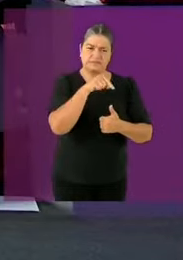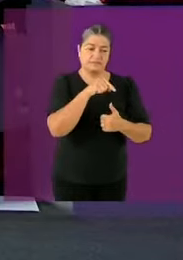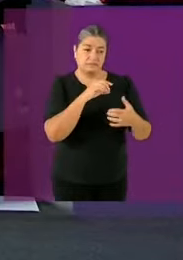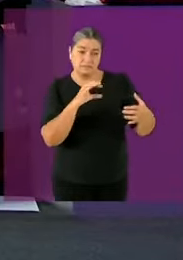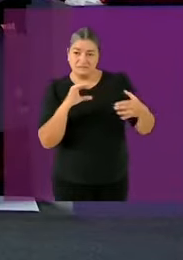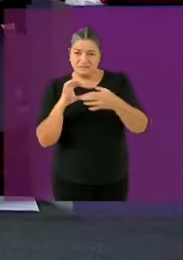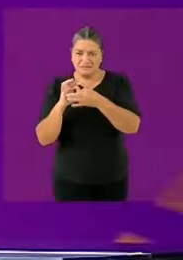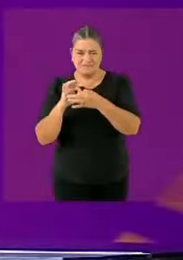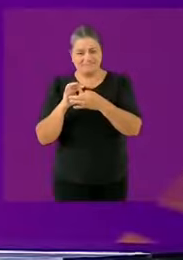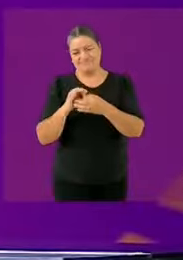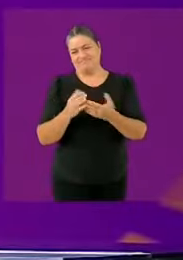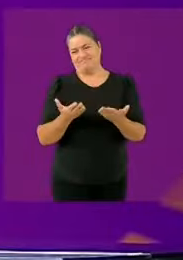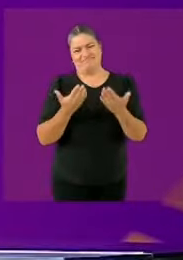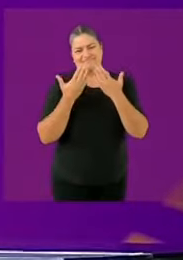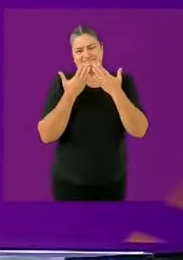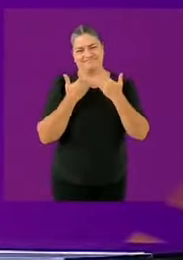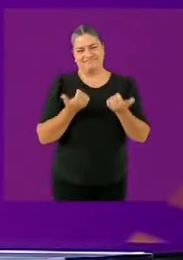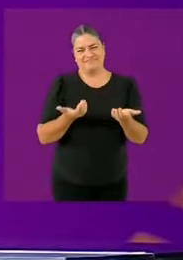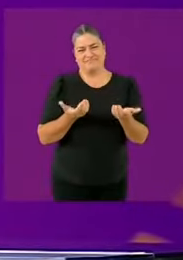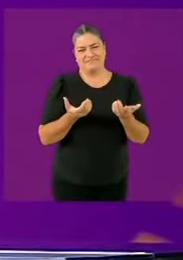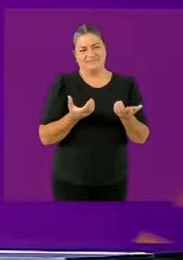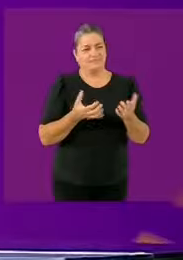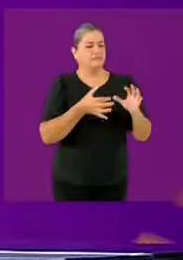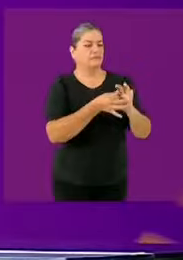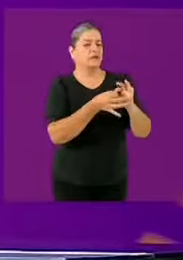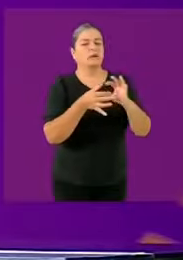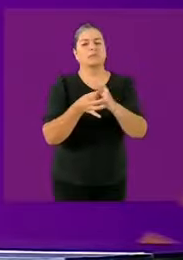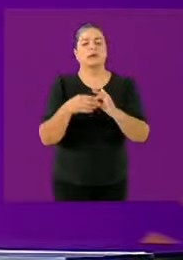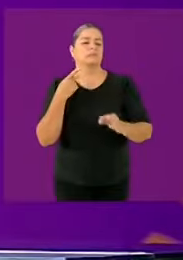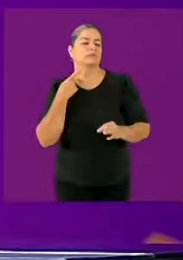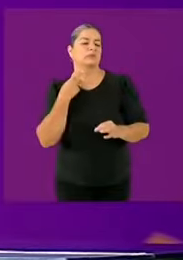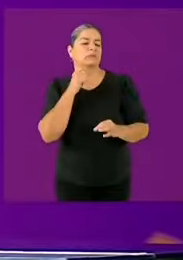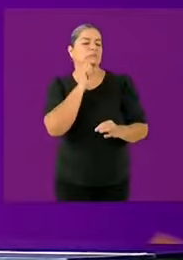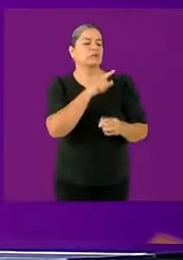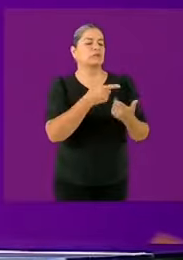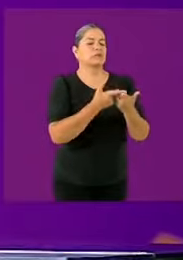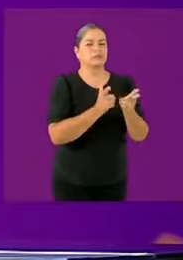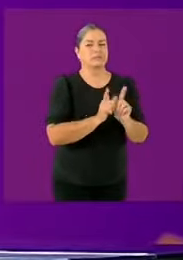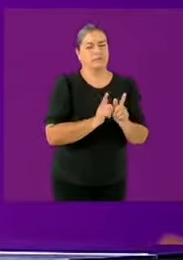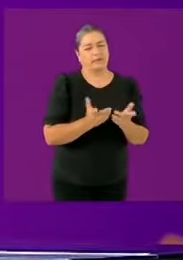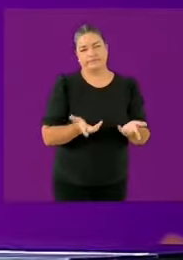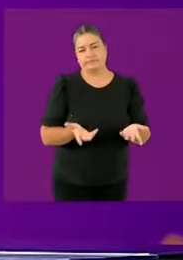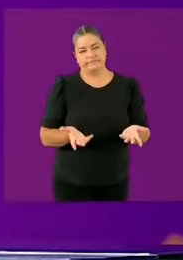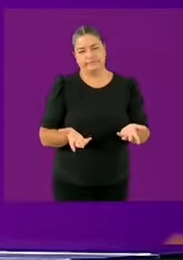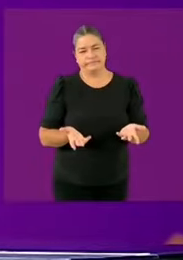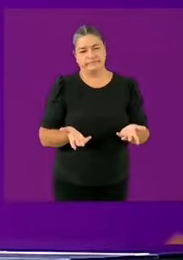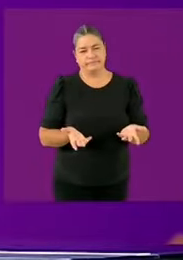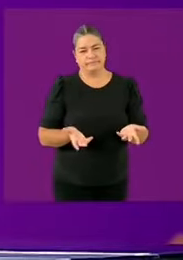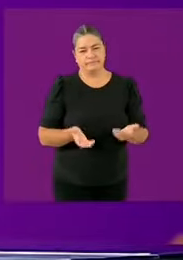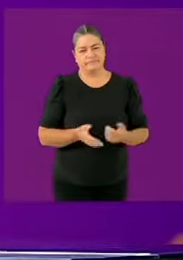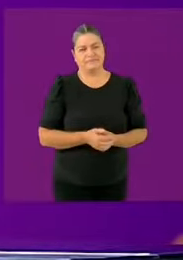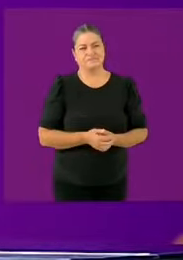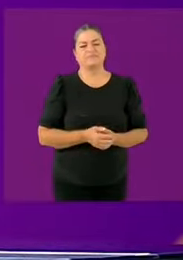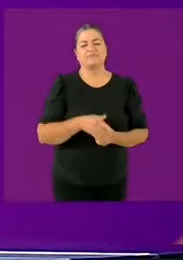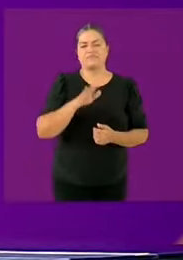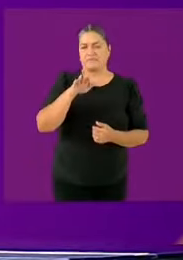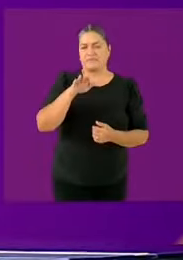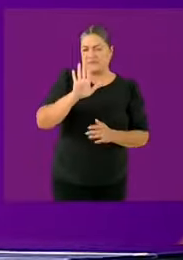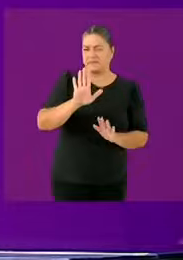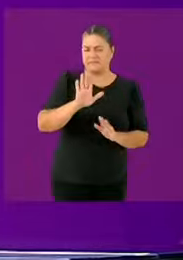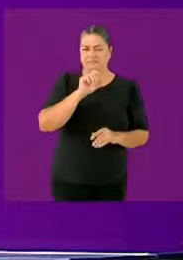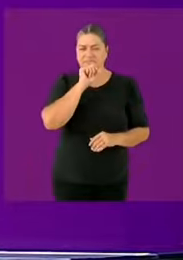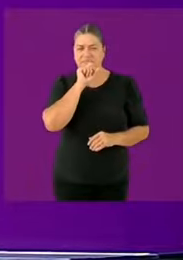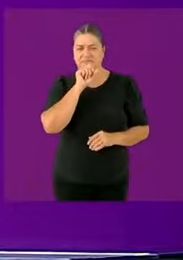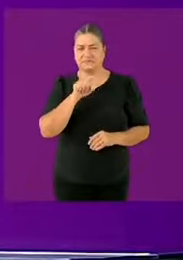tema de, digamos, evitar que esto no solamente siga ocurriendo, sino que quede impune. Si revisamos,